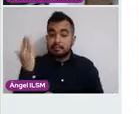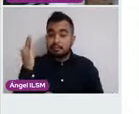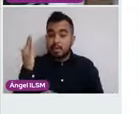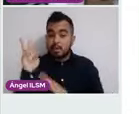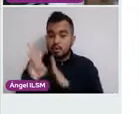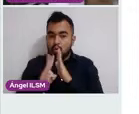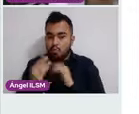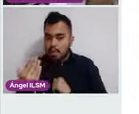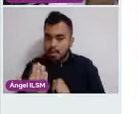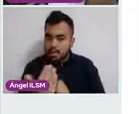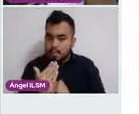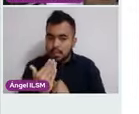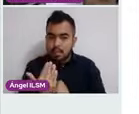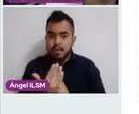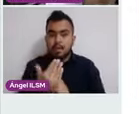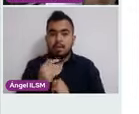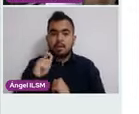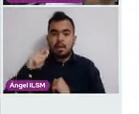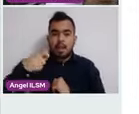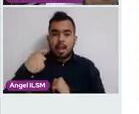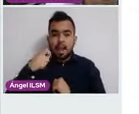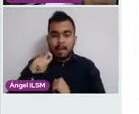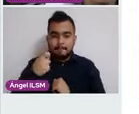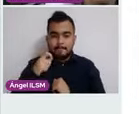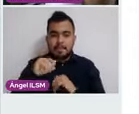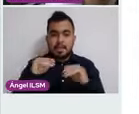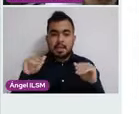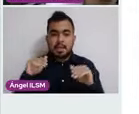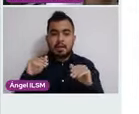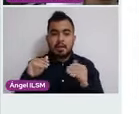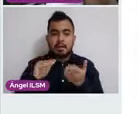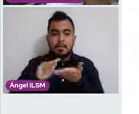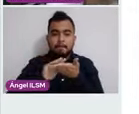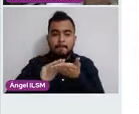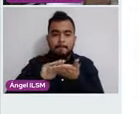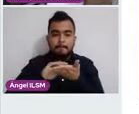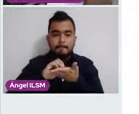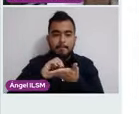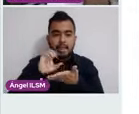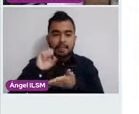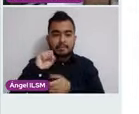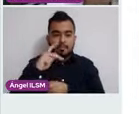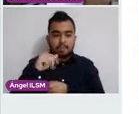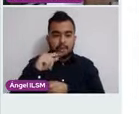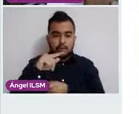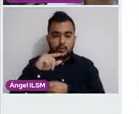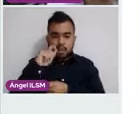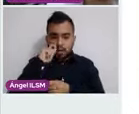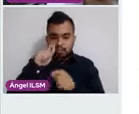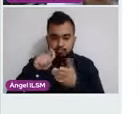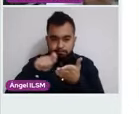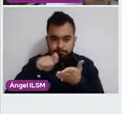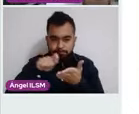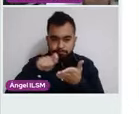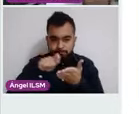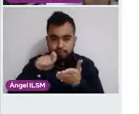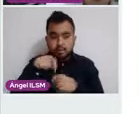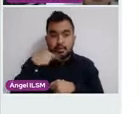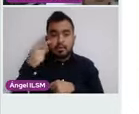guantes, una laminilla, una espátula o un citobrush, que es un cepillito muy chiquito, y un fijador.